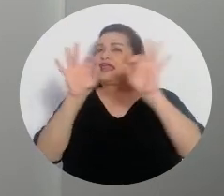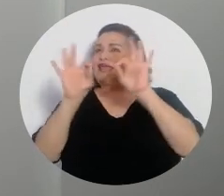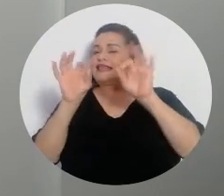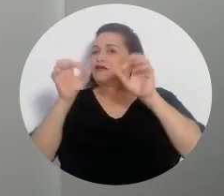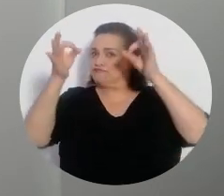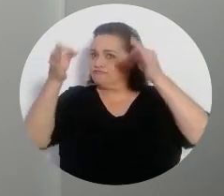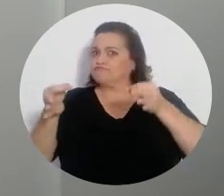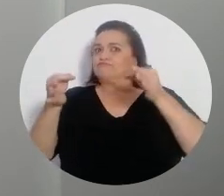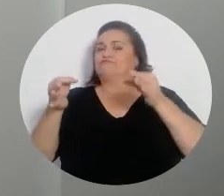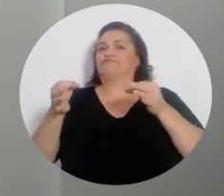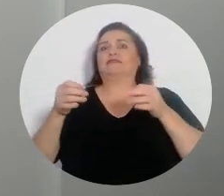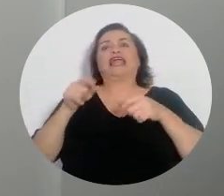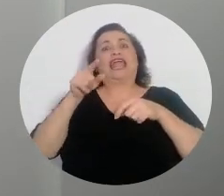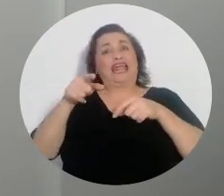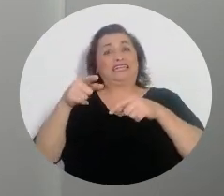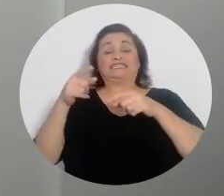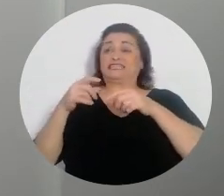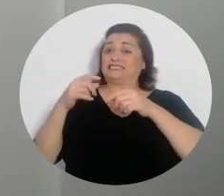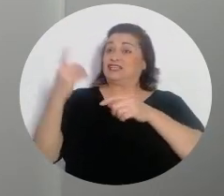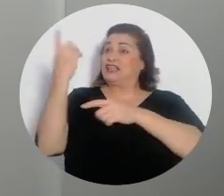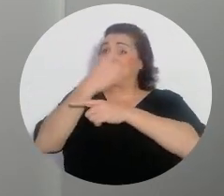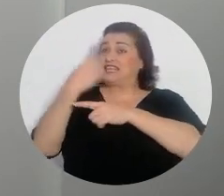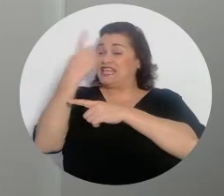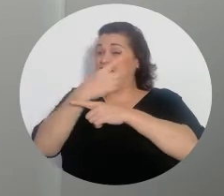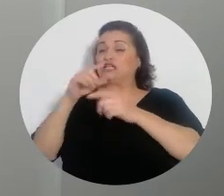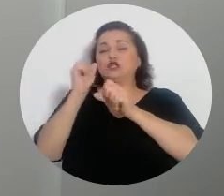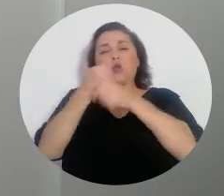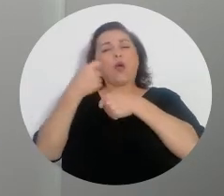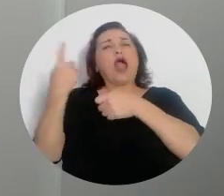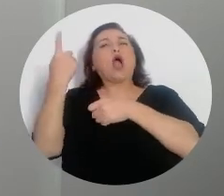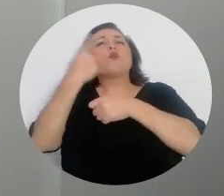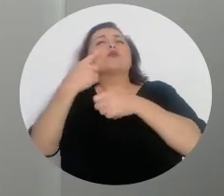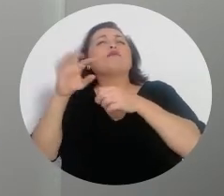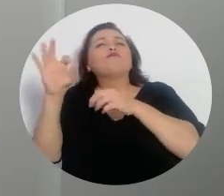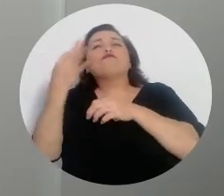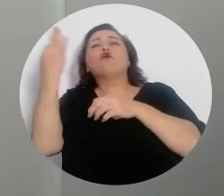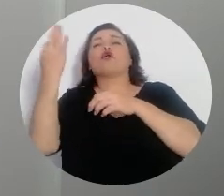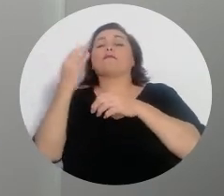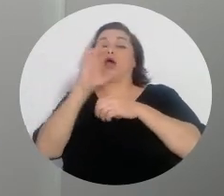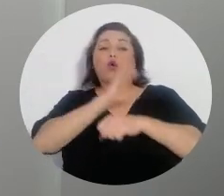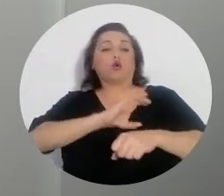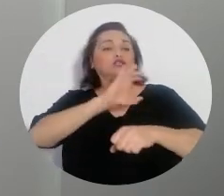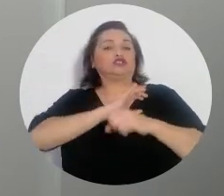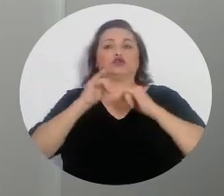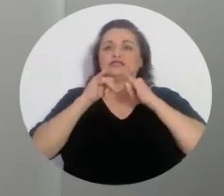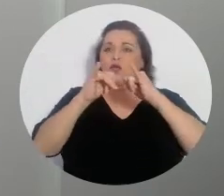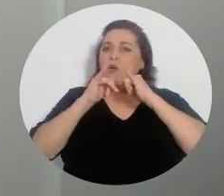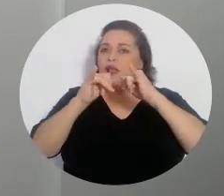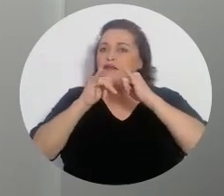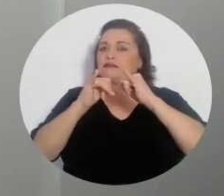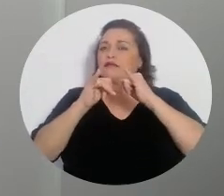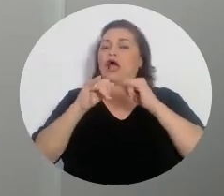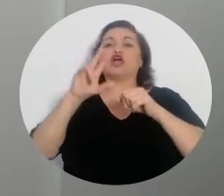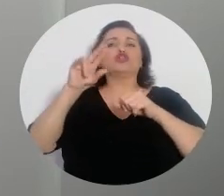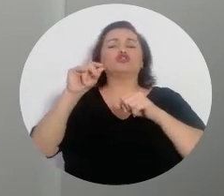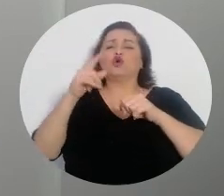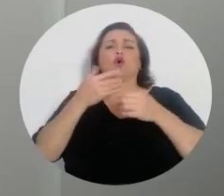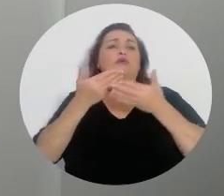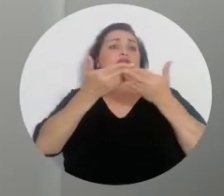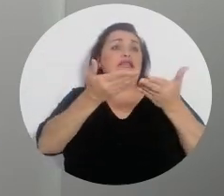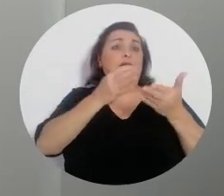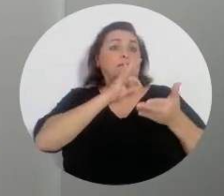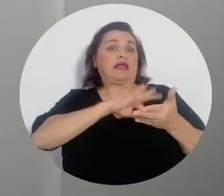Lograr que las fuerzas políticas en disputa lo hagan de una manera en condiciones de igualdad y que no se den